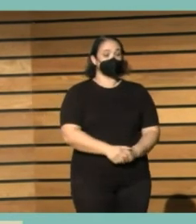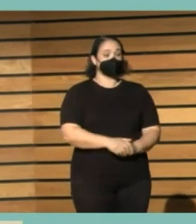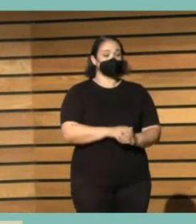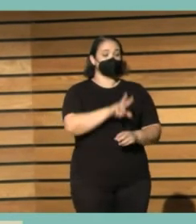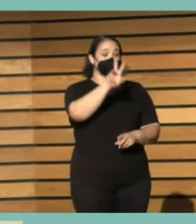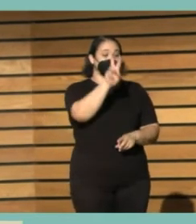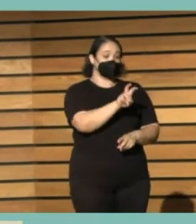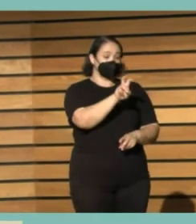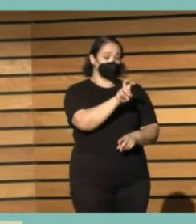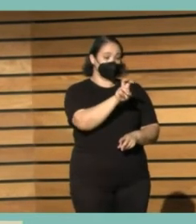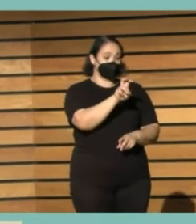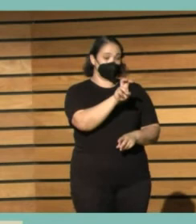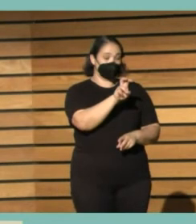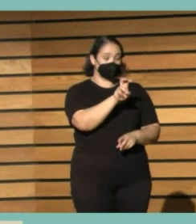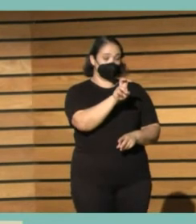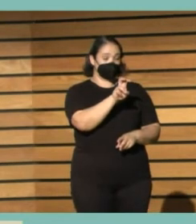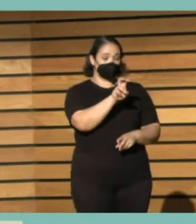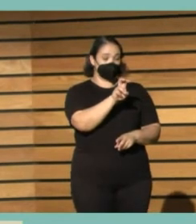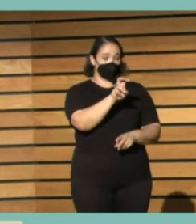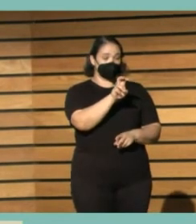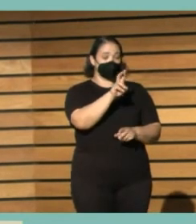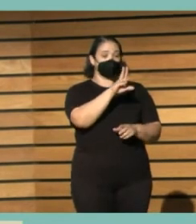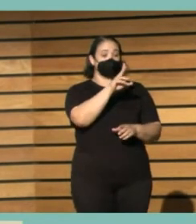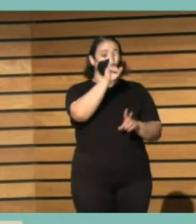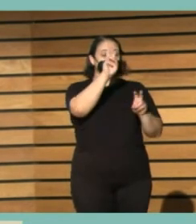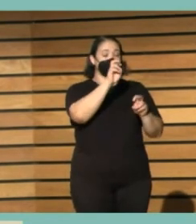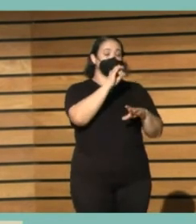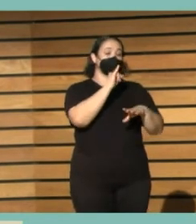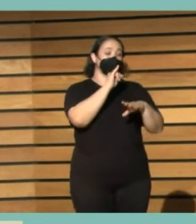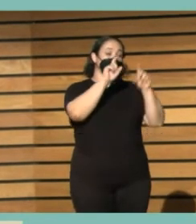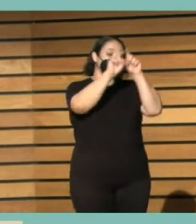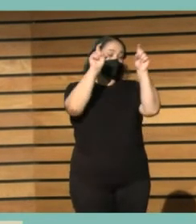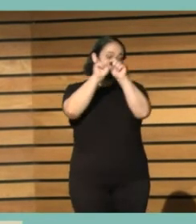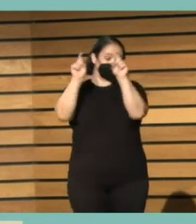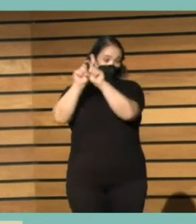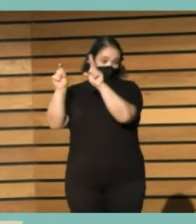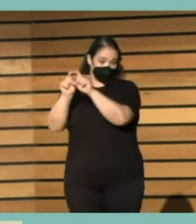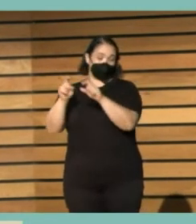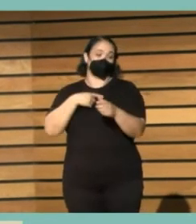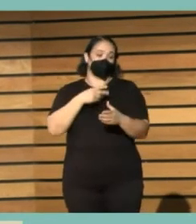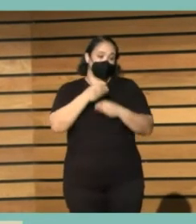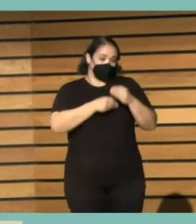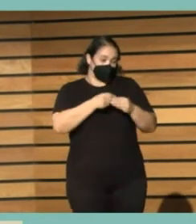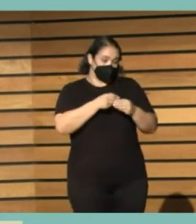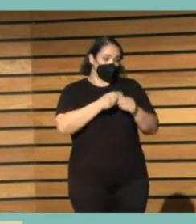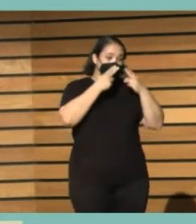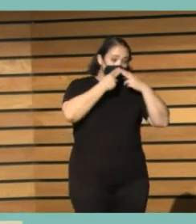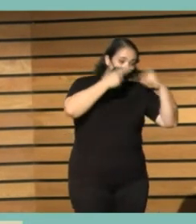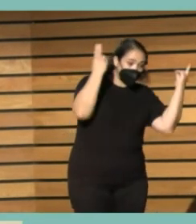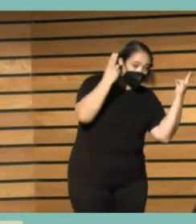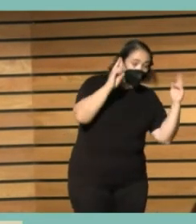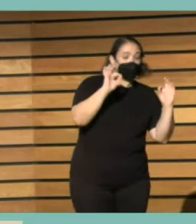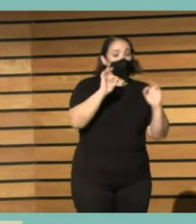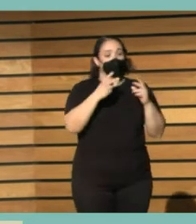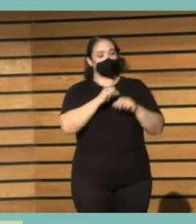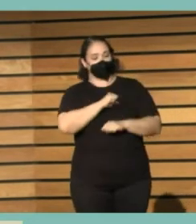válida y también se puede aplicar para todas las instituciones que conserven este patrimonio, sean públicas o privadas.